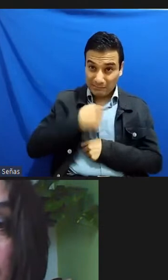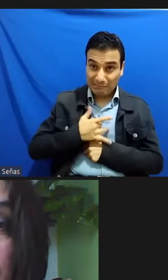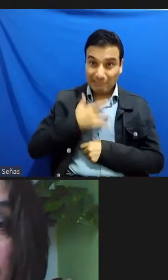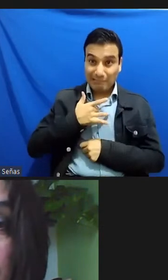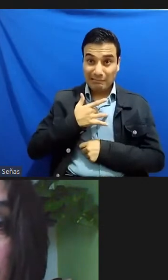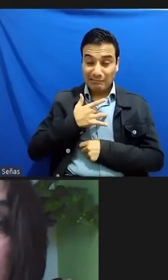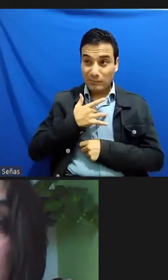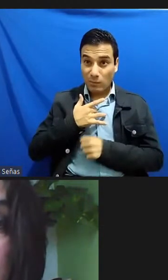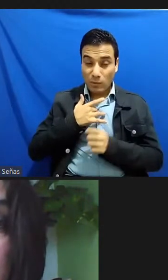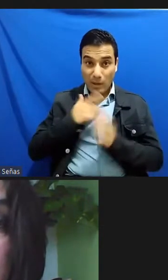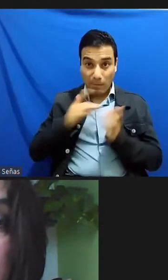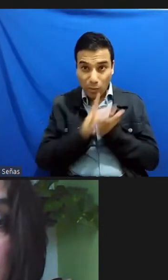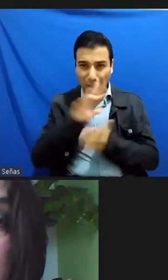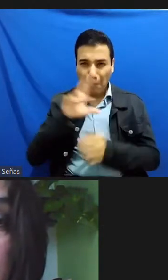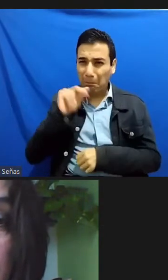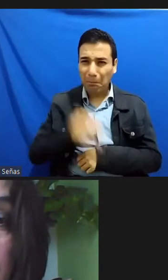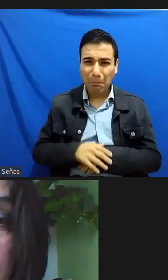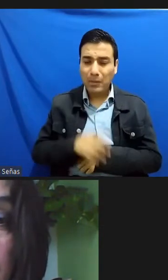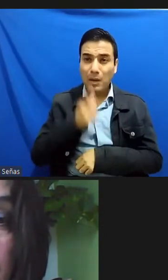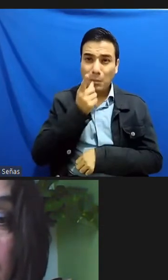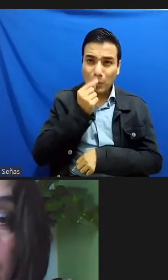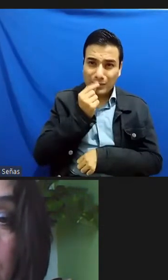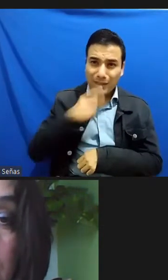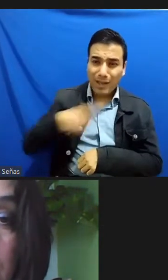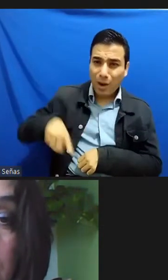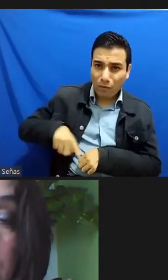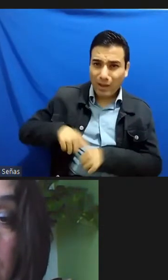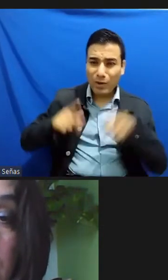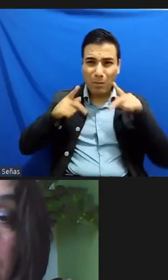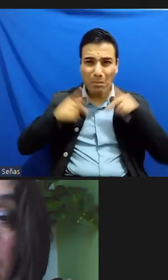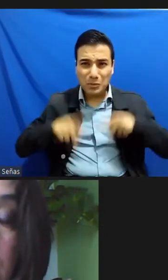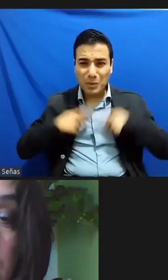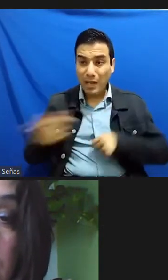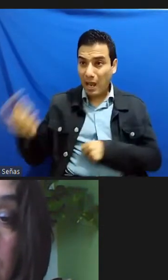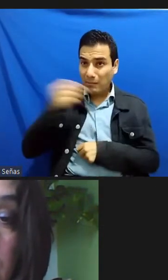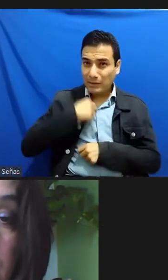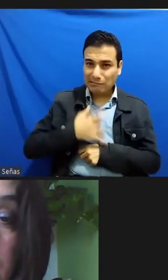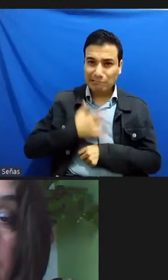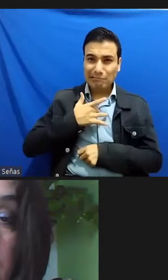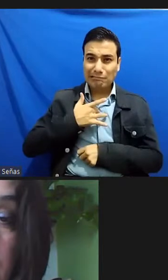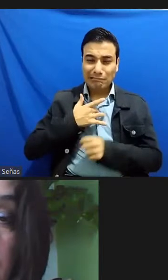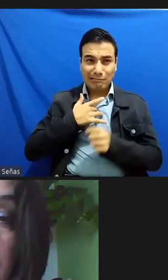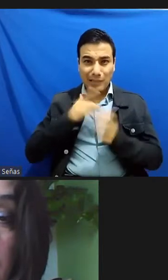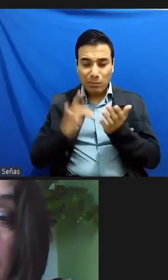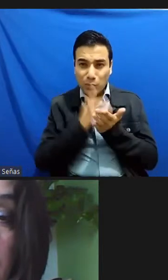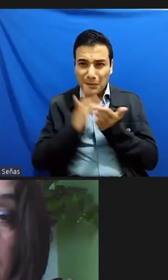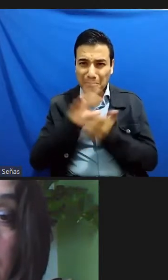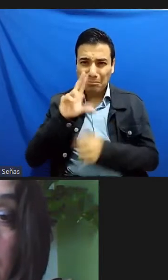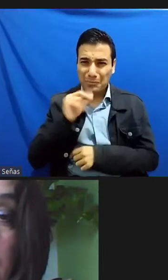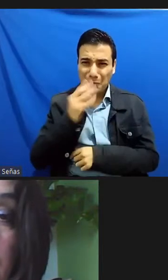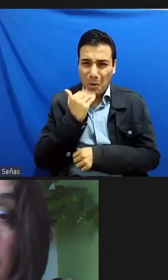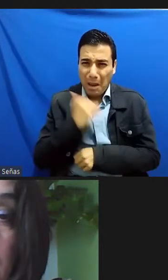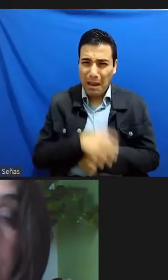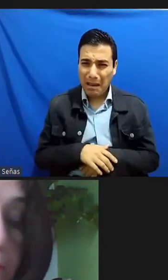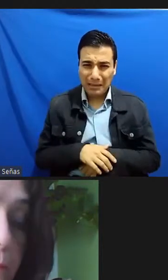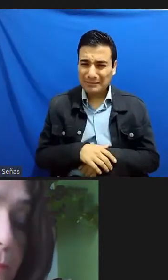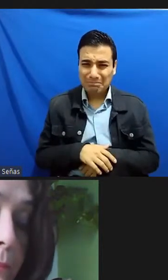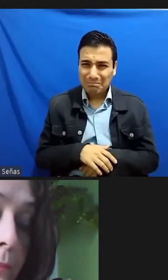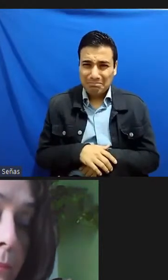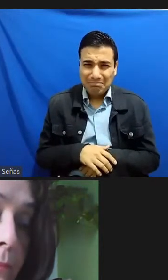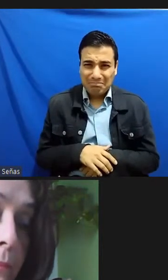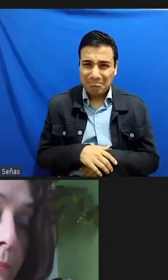ni de las autoridades ni de otro de un transeúnte etcétera o sea hay una hay un